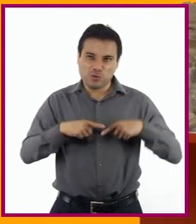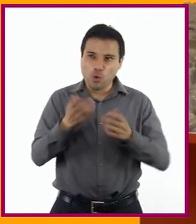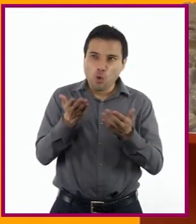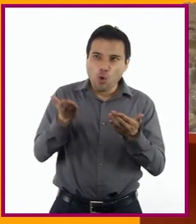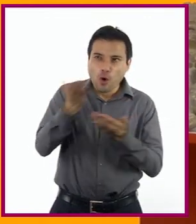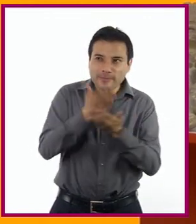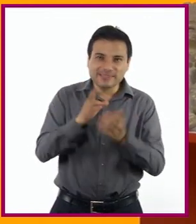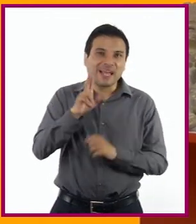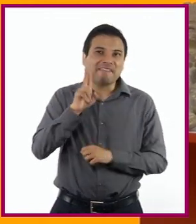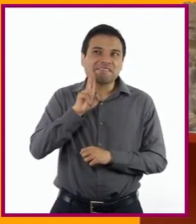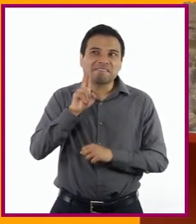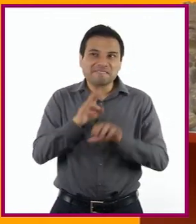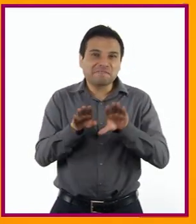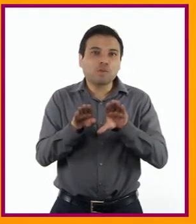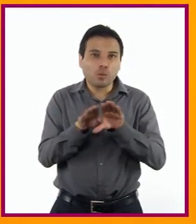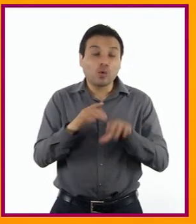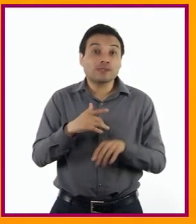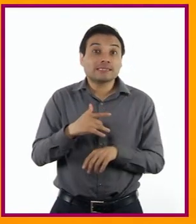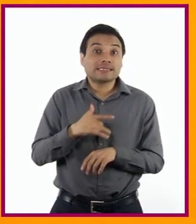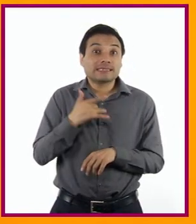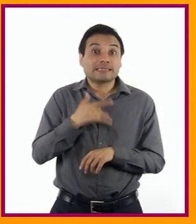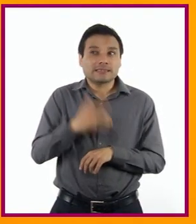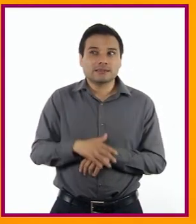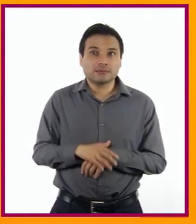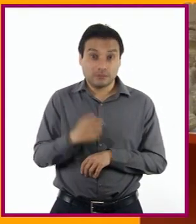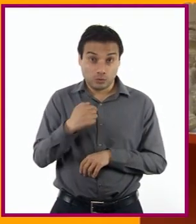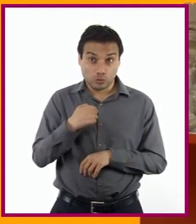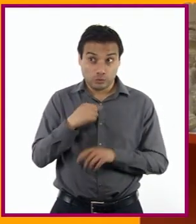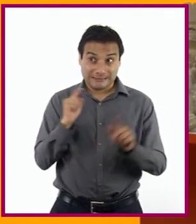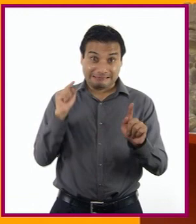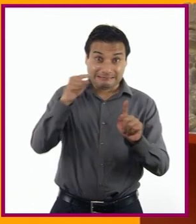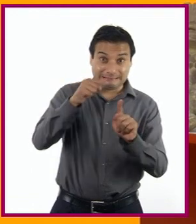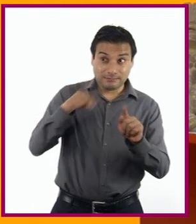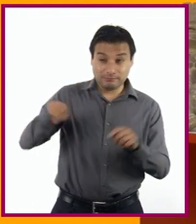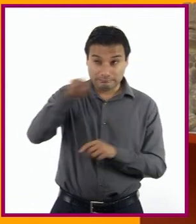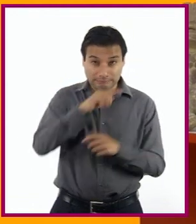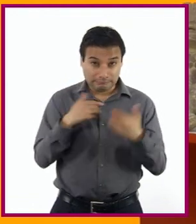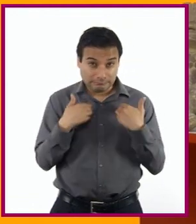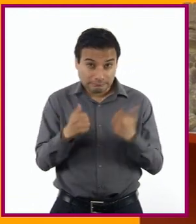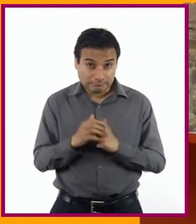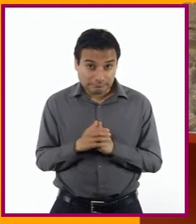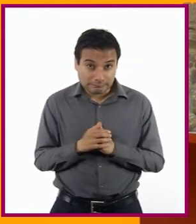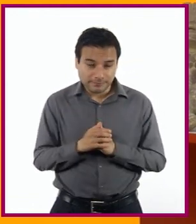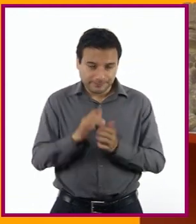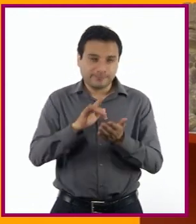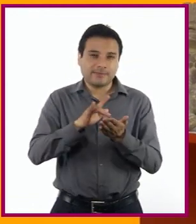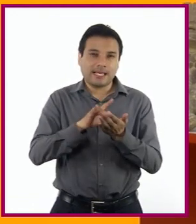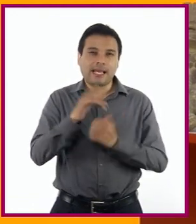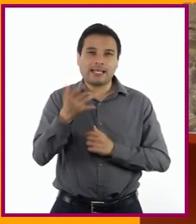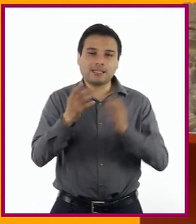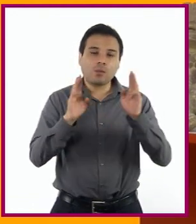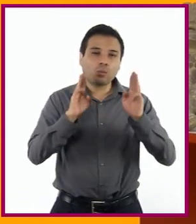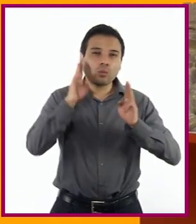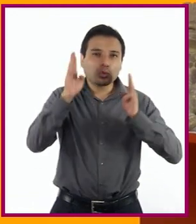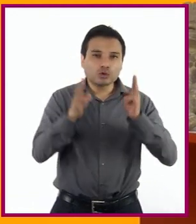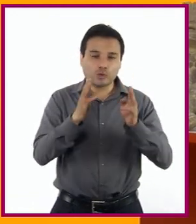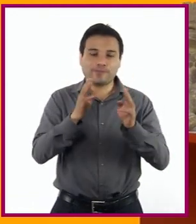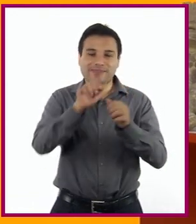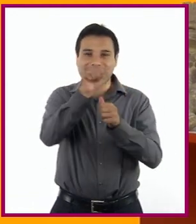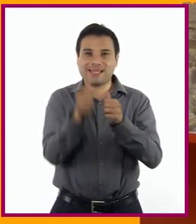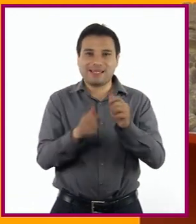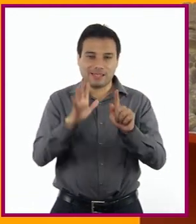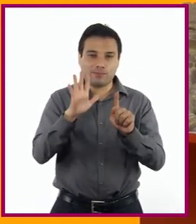¿Lograron percibir la intención que ustedes buscaban? Agradecemos al Museo de Arte Popular las facilidades brindadas para la